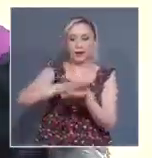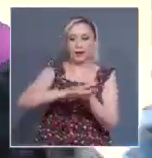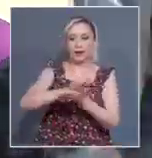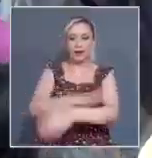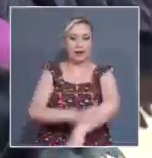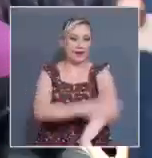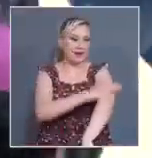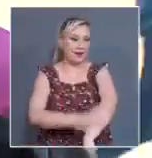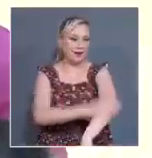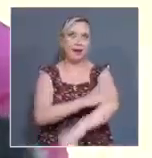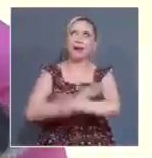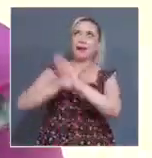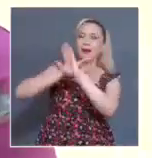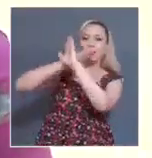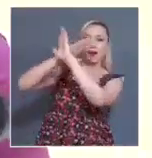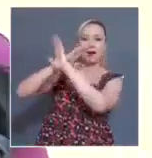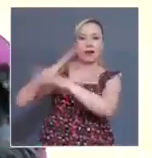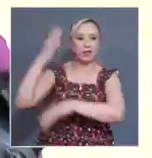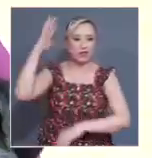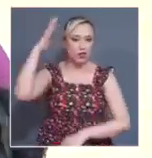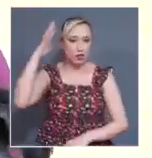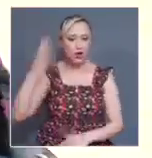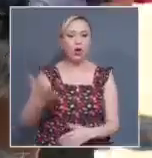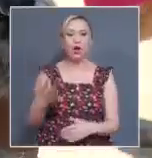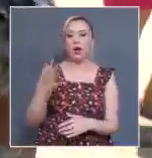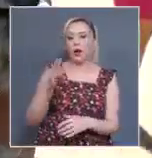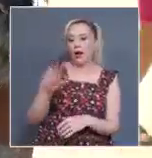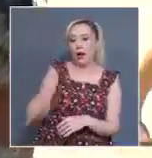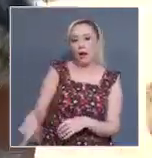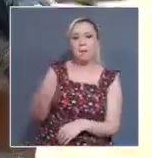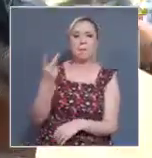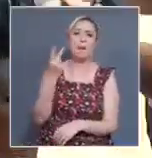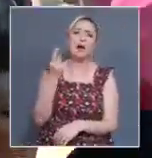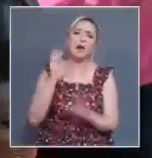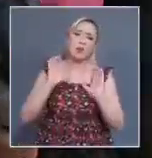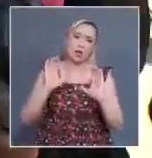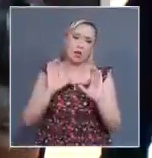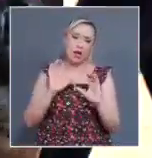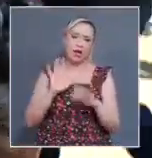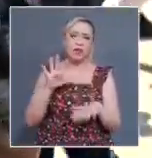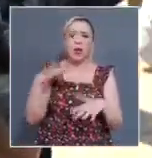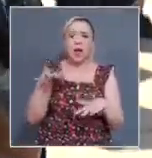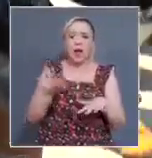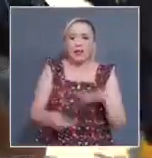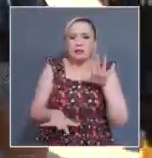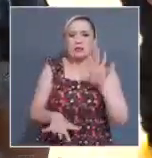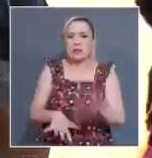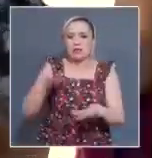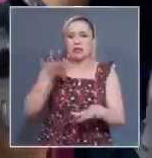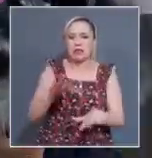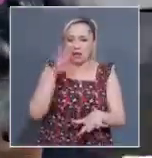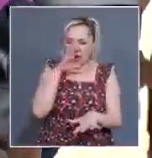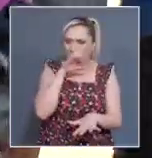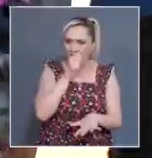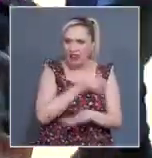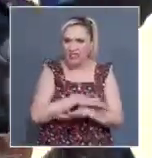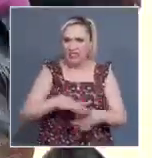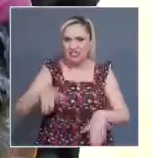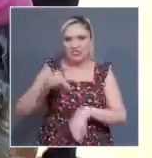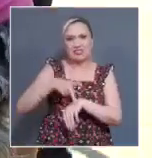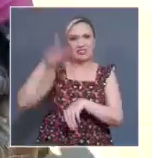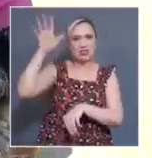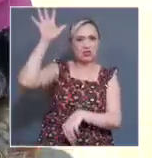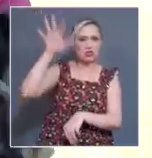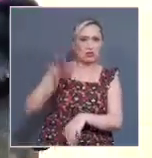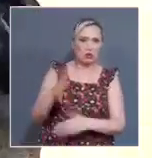Ahorita ni la tengo en el piso para que no se quemen sus patitas. Nada más que salga a hacer sus necesidades y nuevamente en